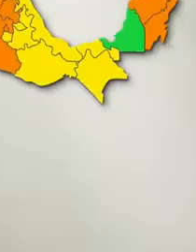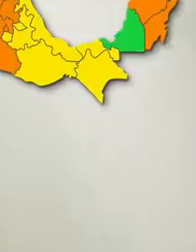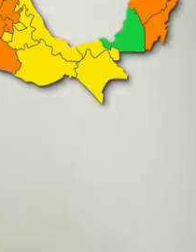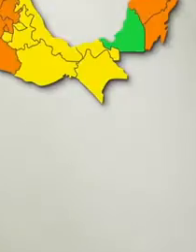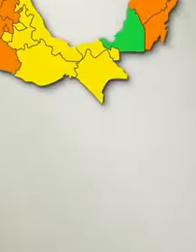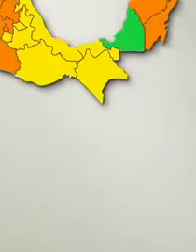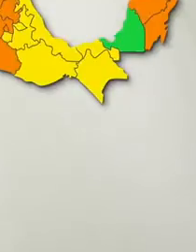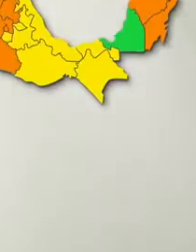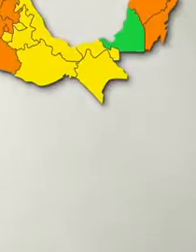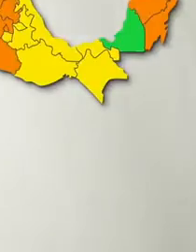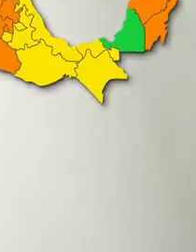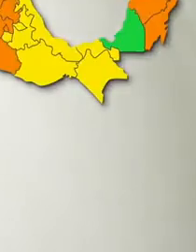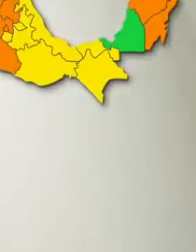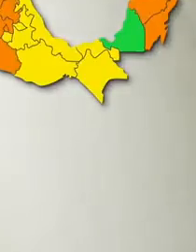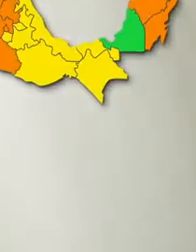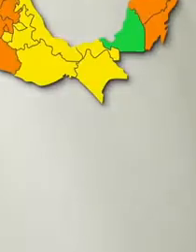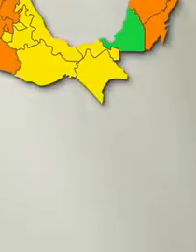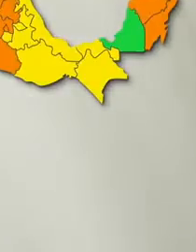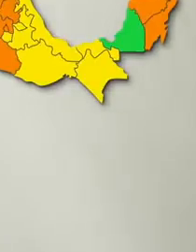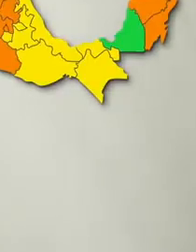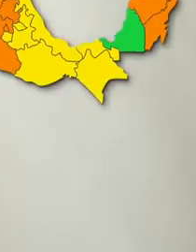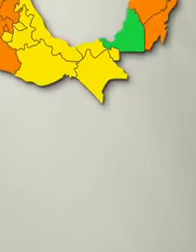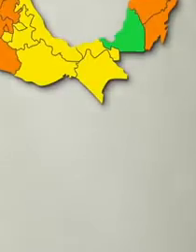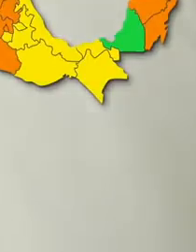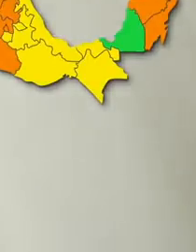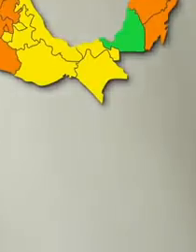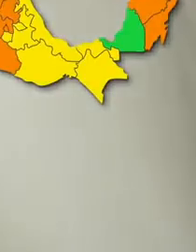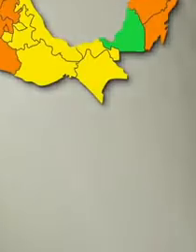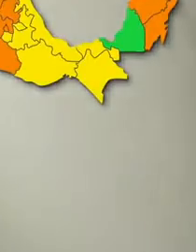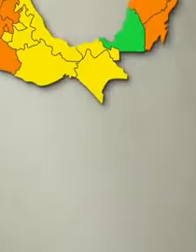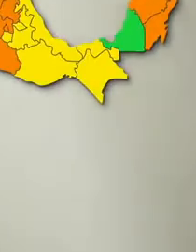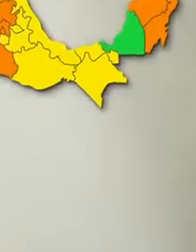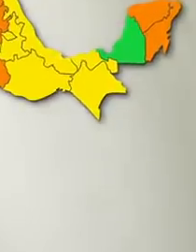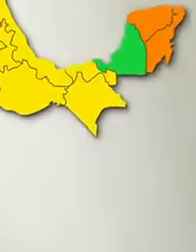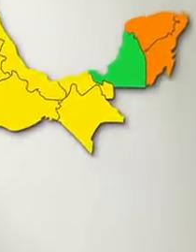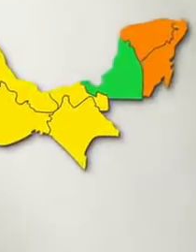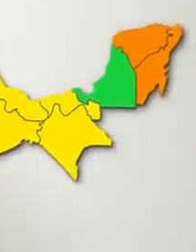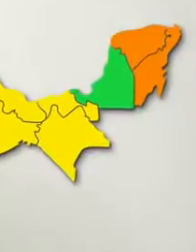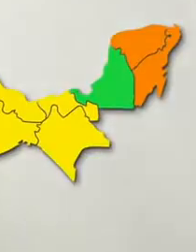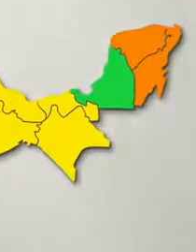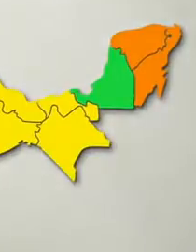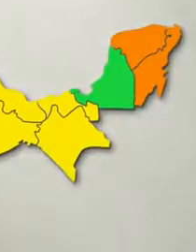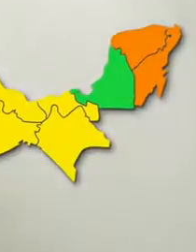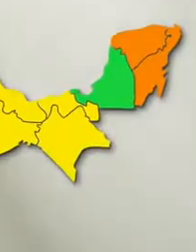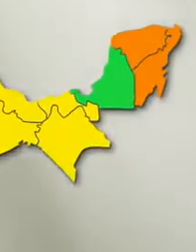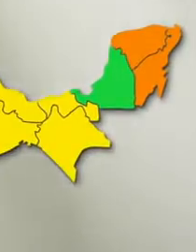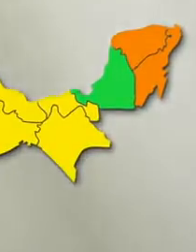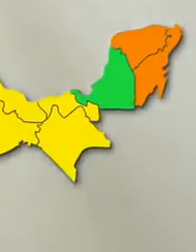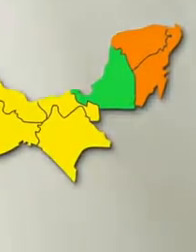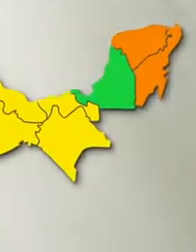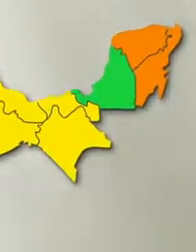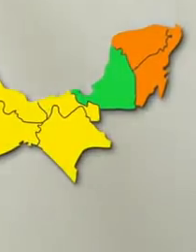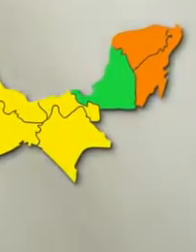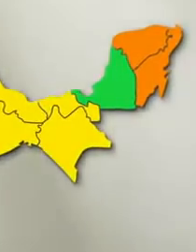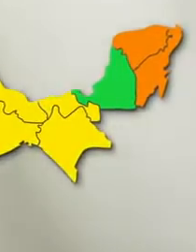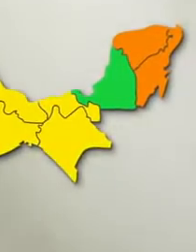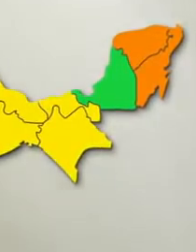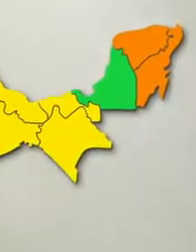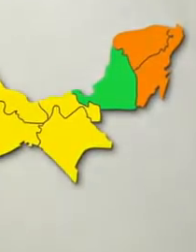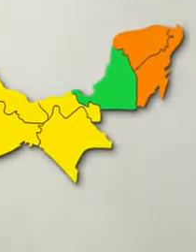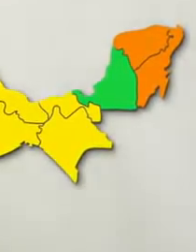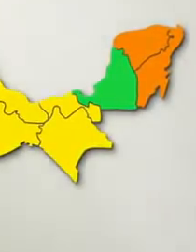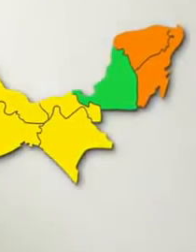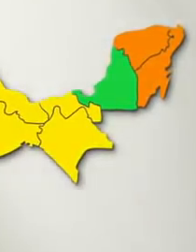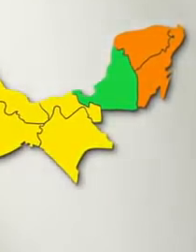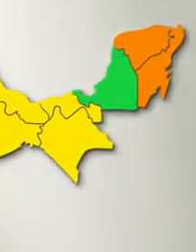personas han fallecido y el 73,1% de los casos se ha recuperado. En esta temporada de frío, protégete,